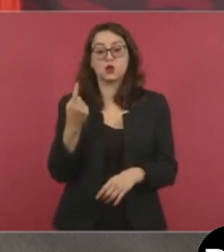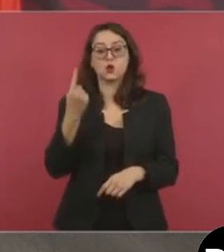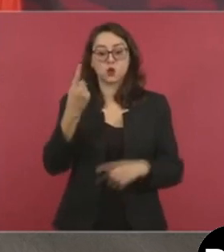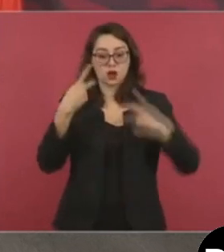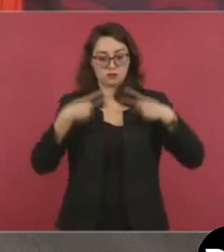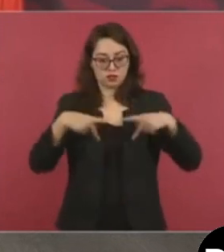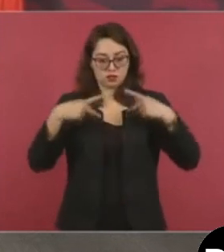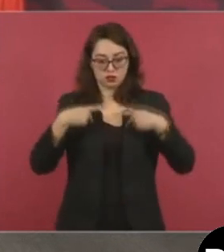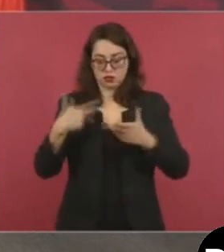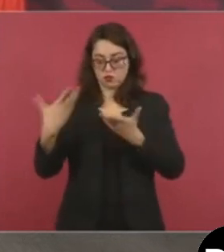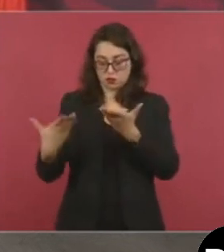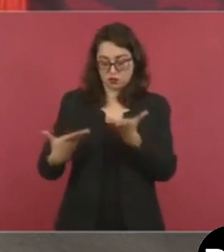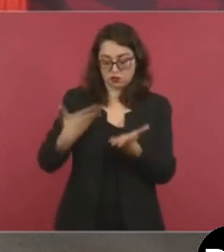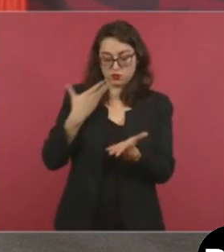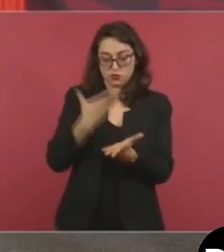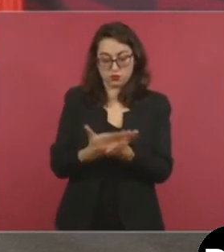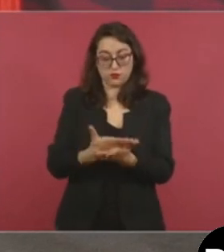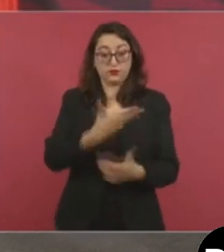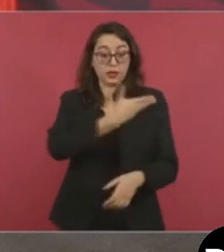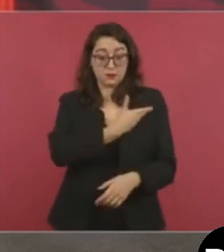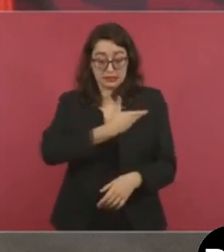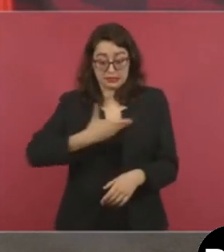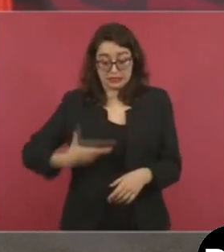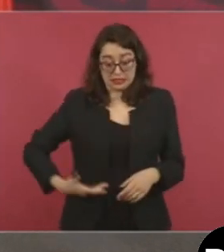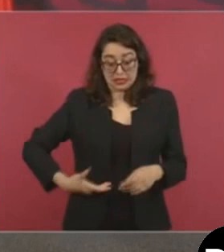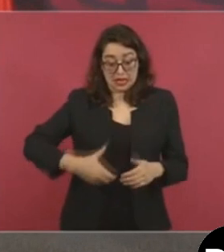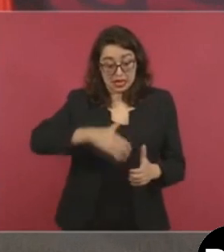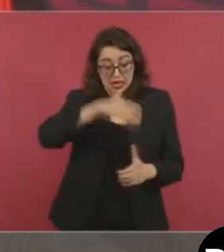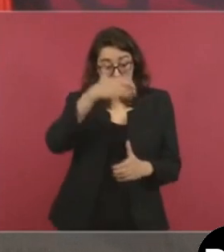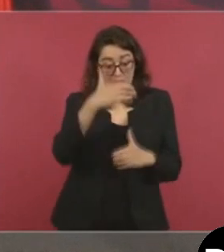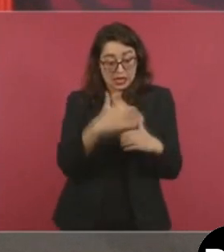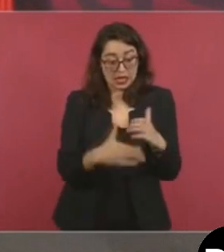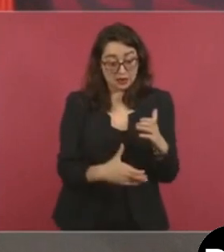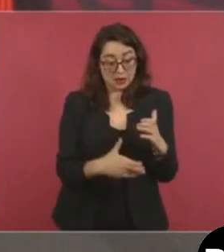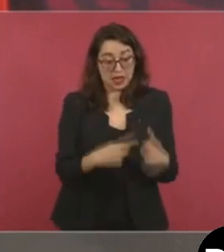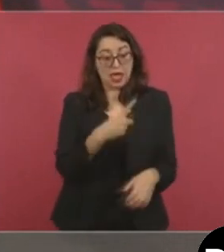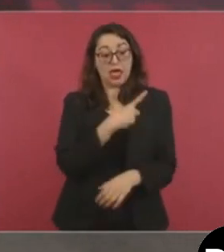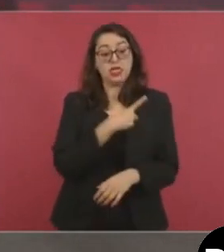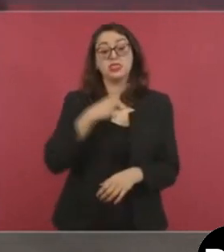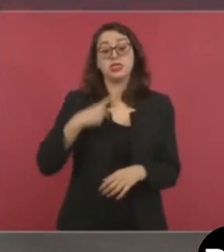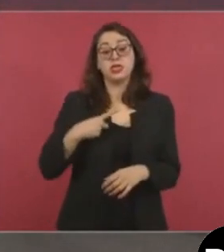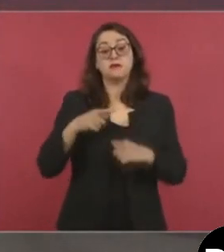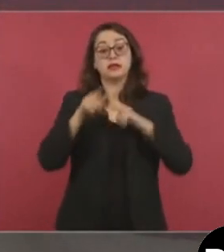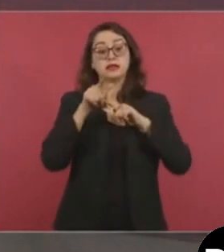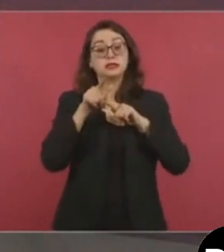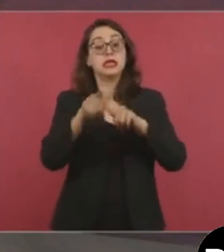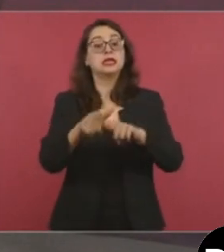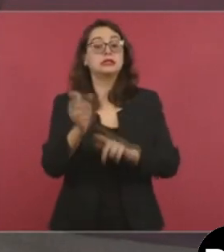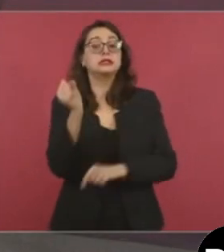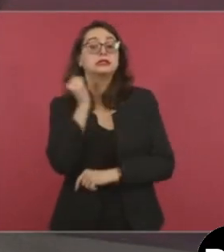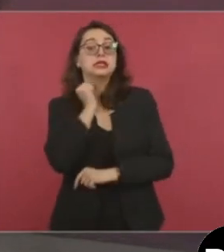de manera muy coloquial, zafo,